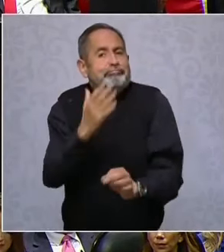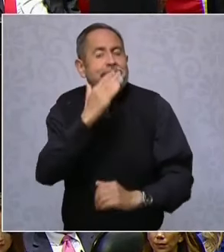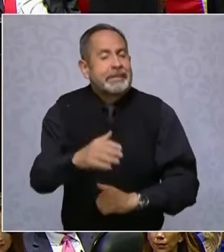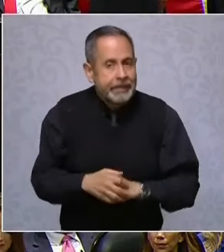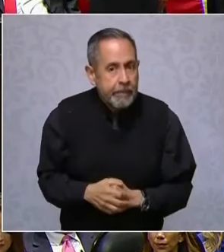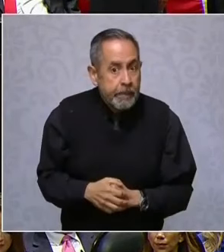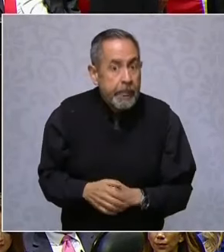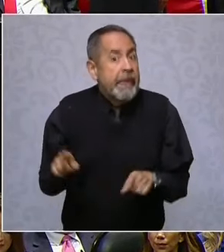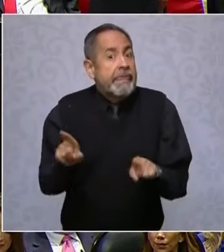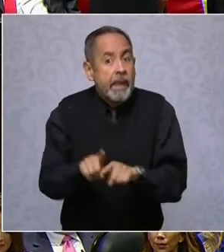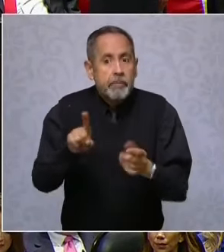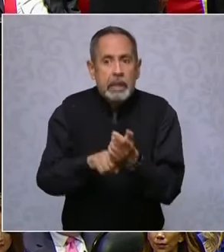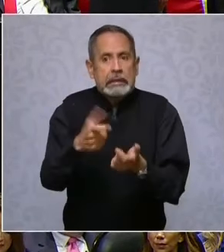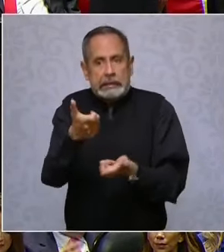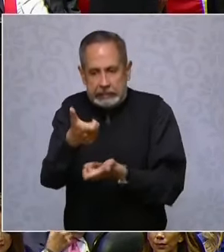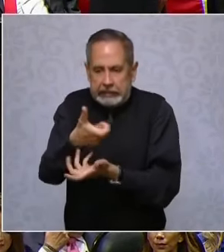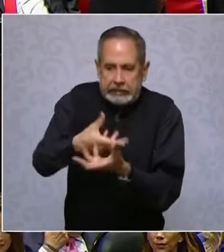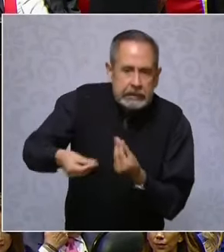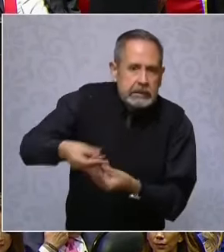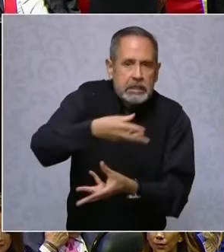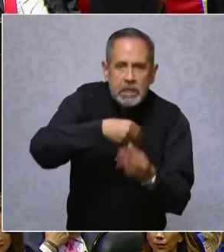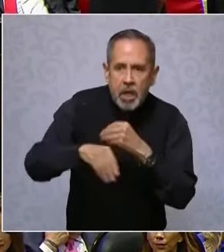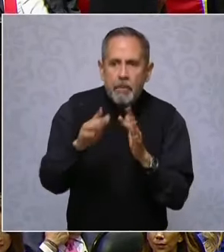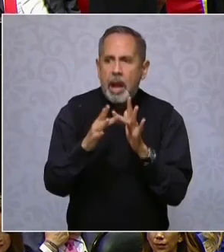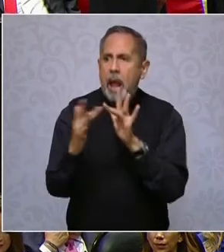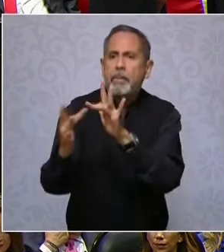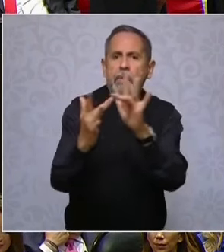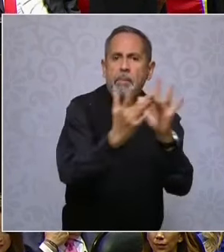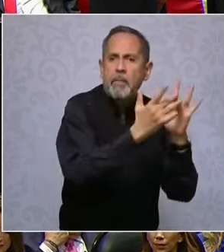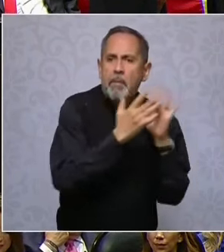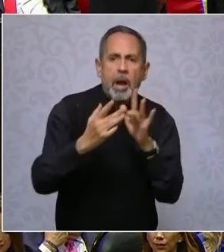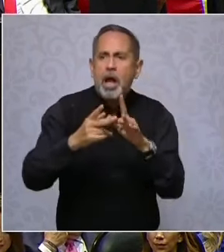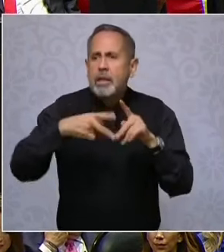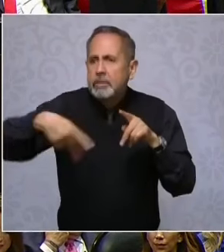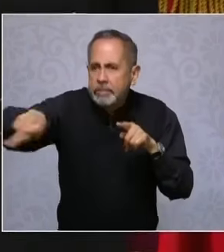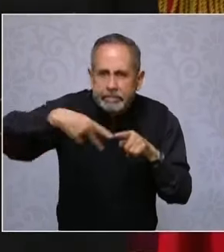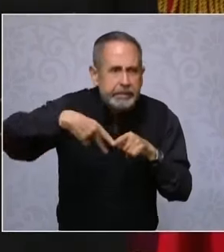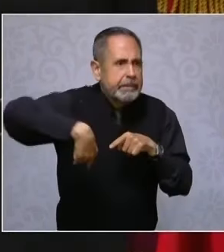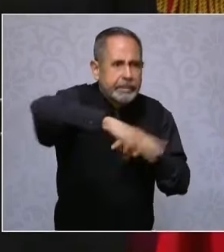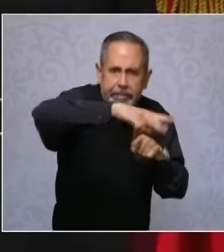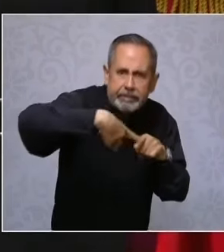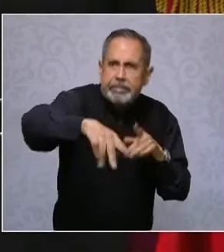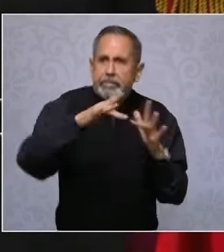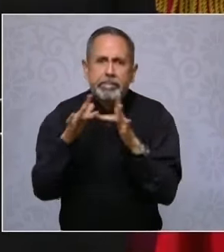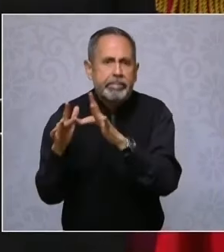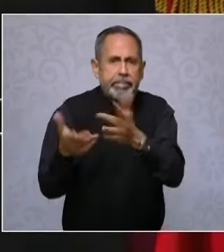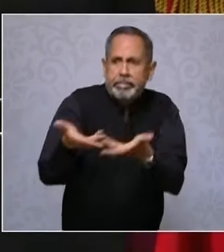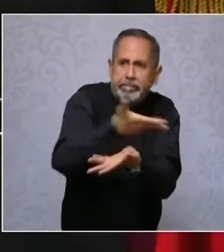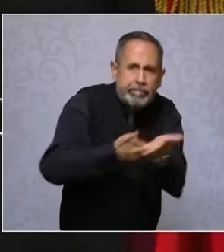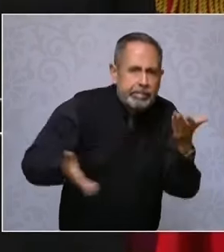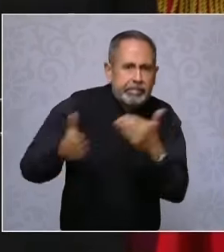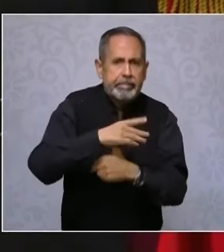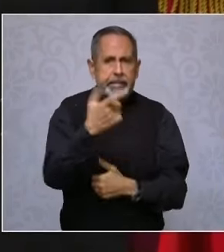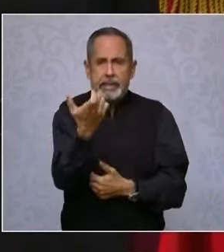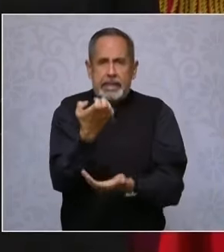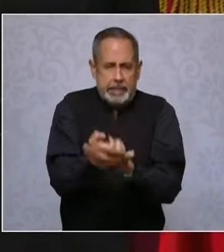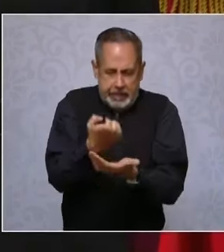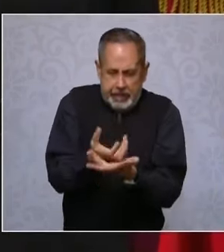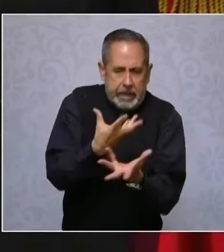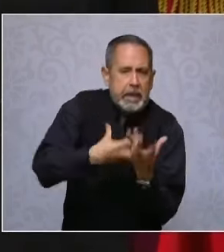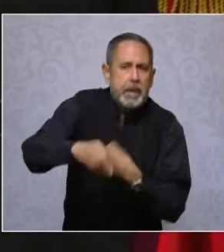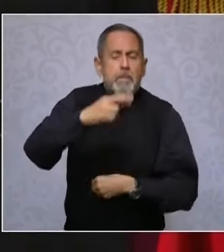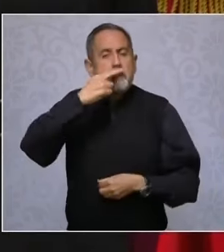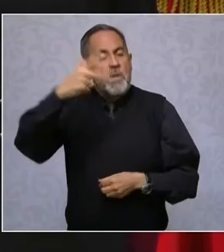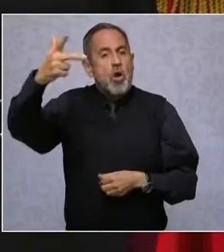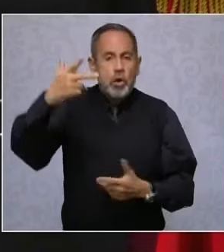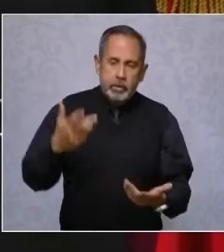fortalezcan la infraestructura y conectividad de nuestro país y potencien la inversión. Como